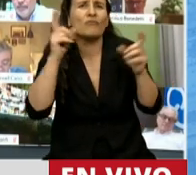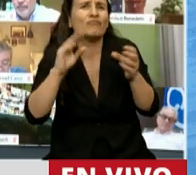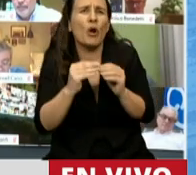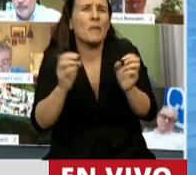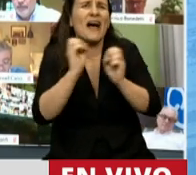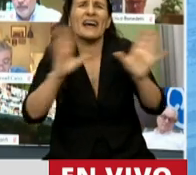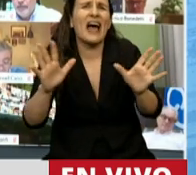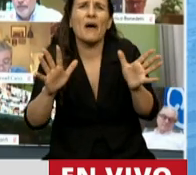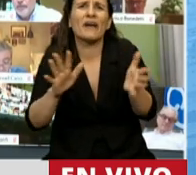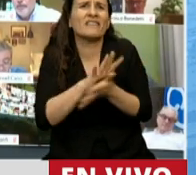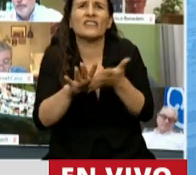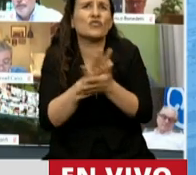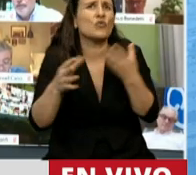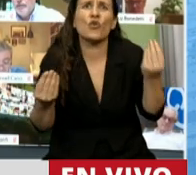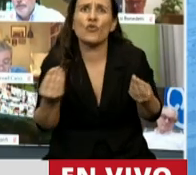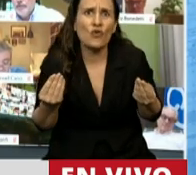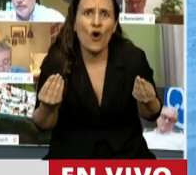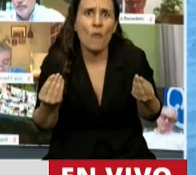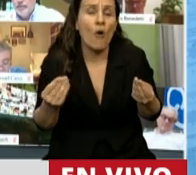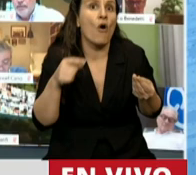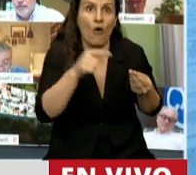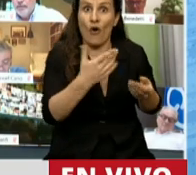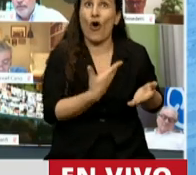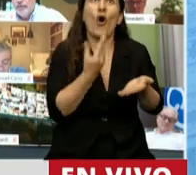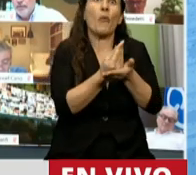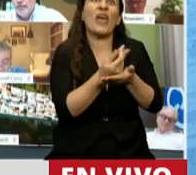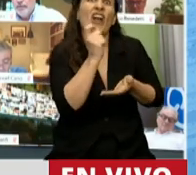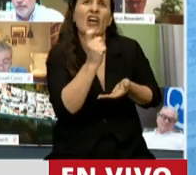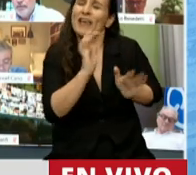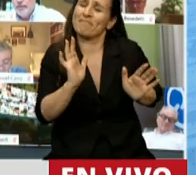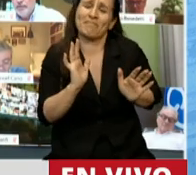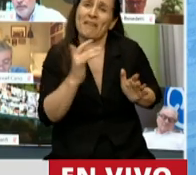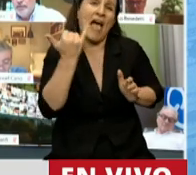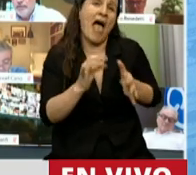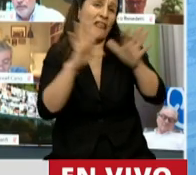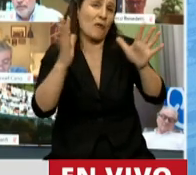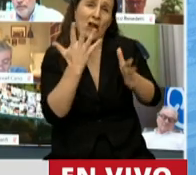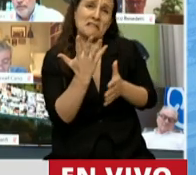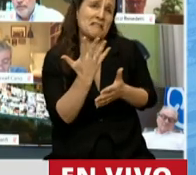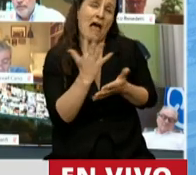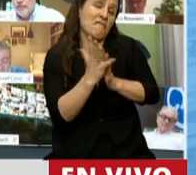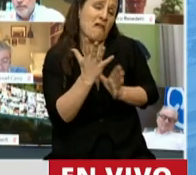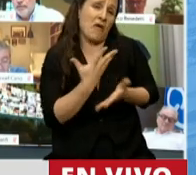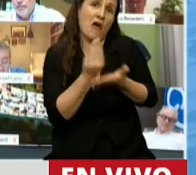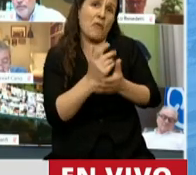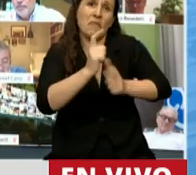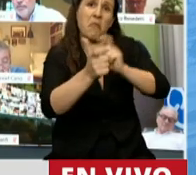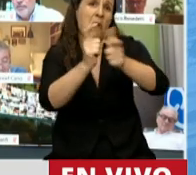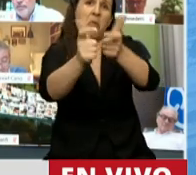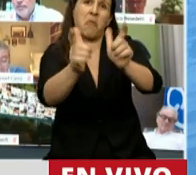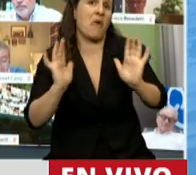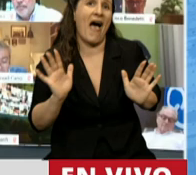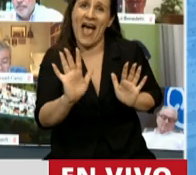sino en que en la democracia hay alternancia, y en el medio está la sociedad, y hay que acortar la brecha de desigualdad.